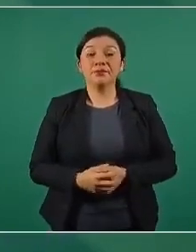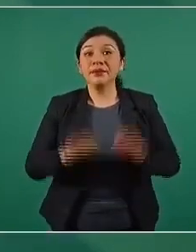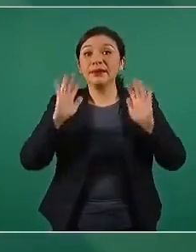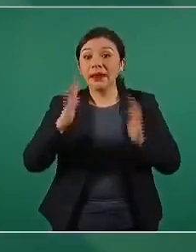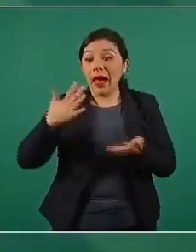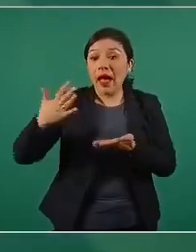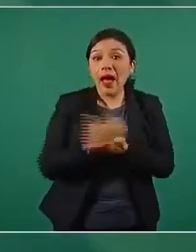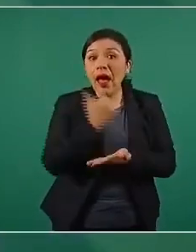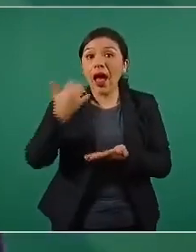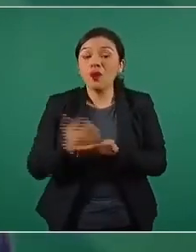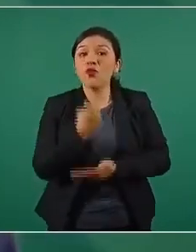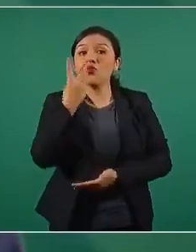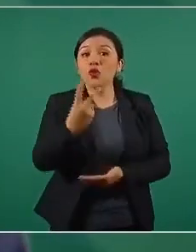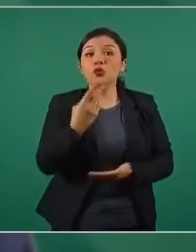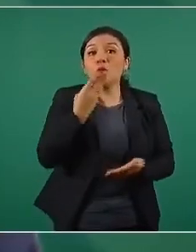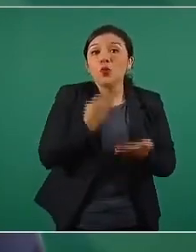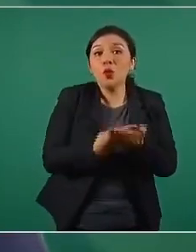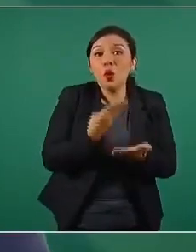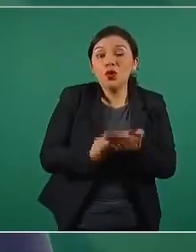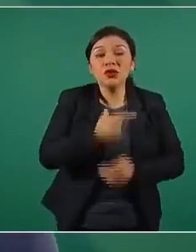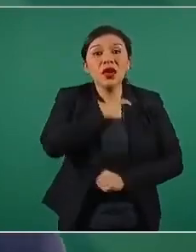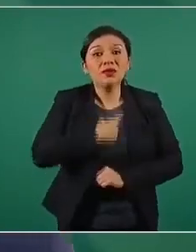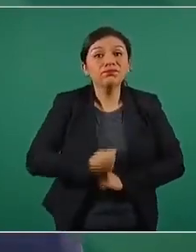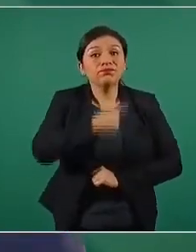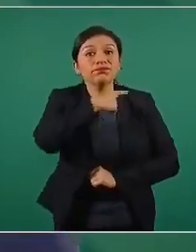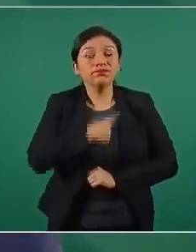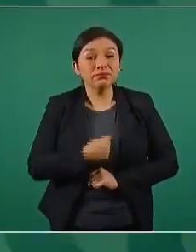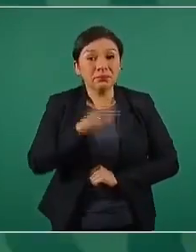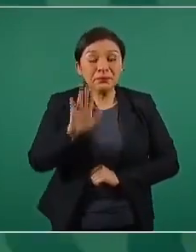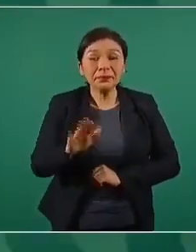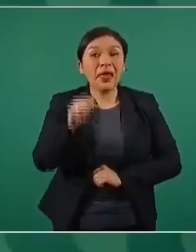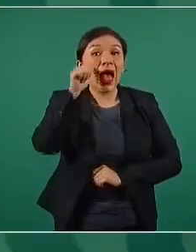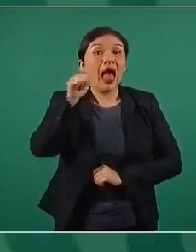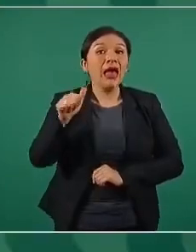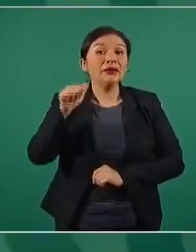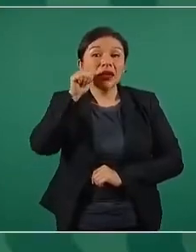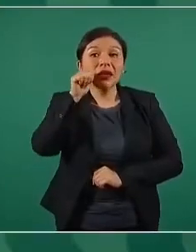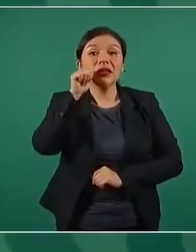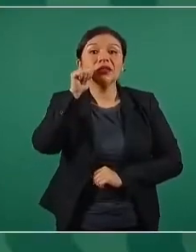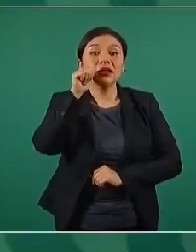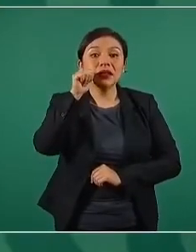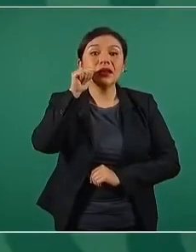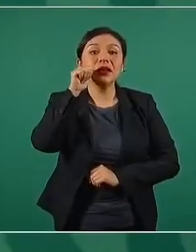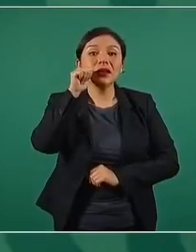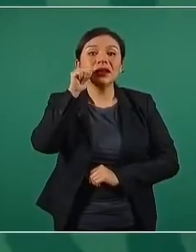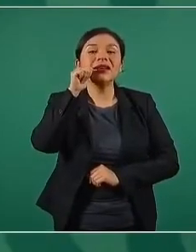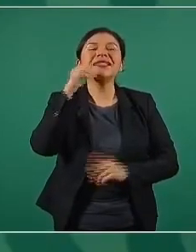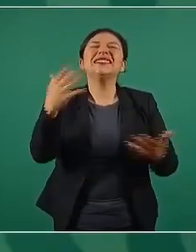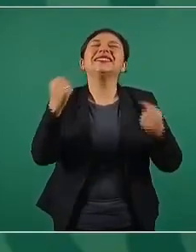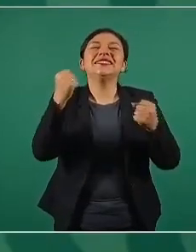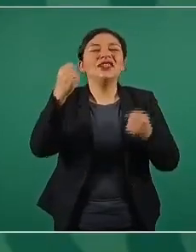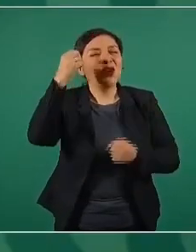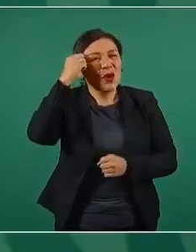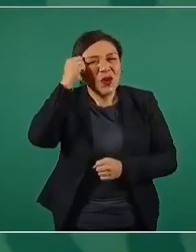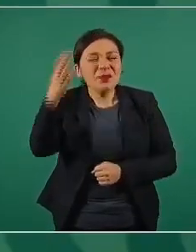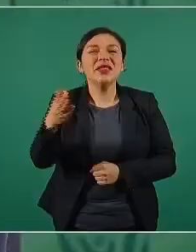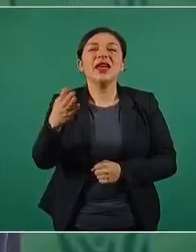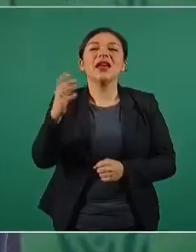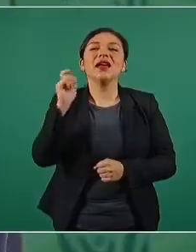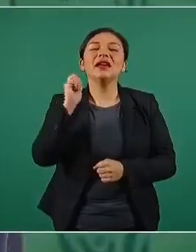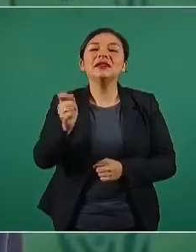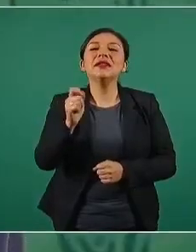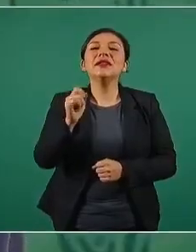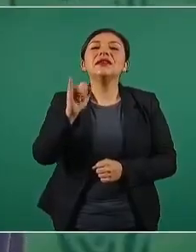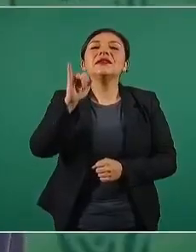ya de bronce. Ayer se nos fue, estuvo a punto